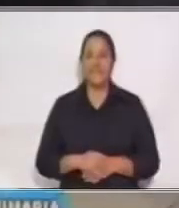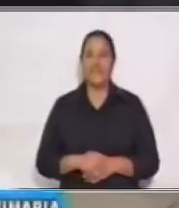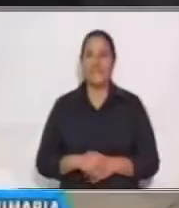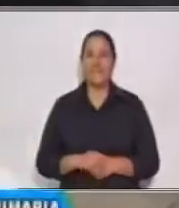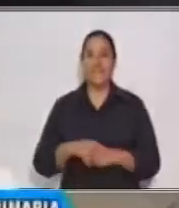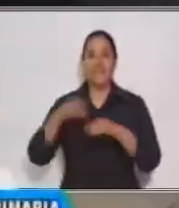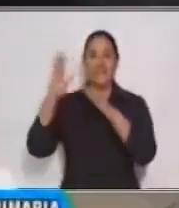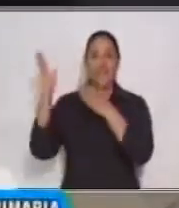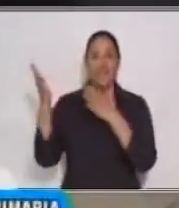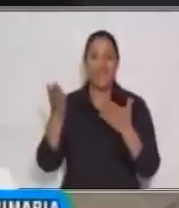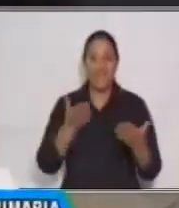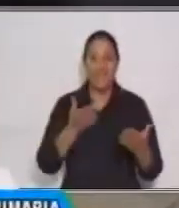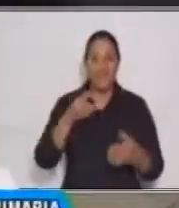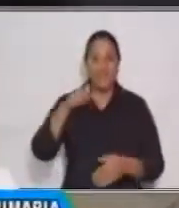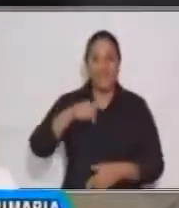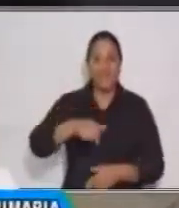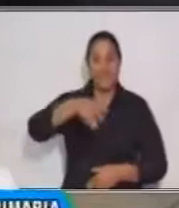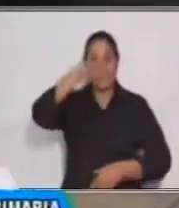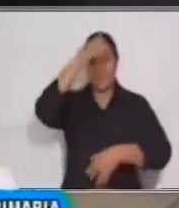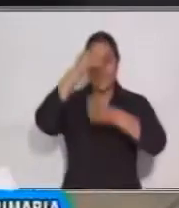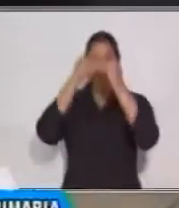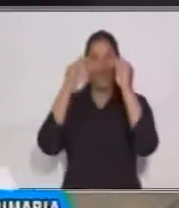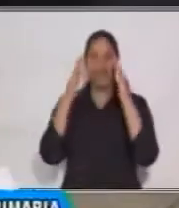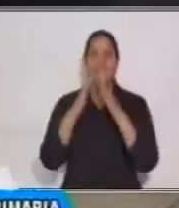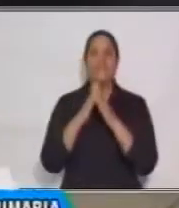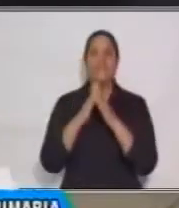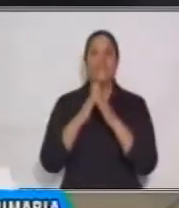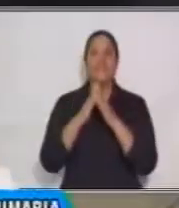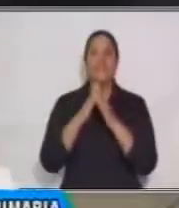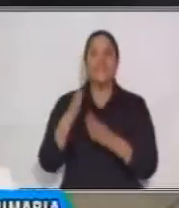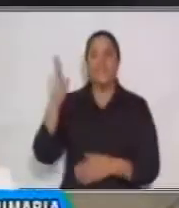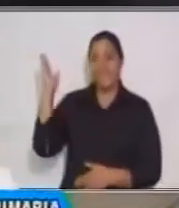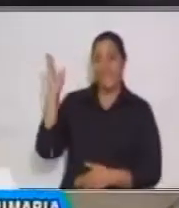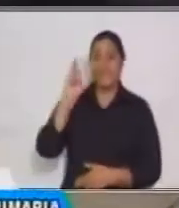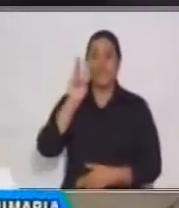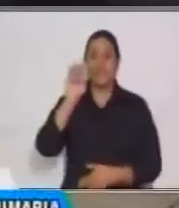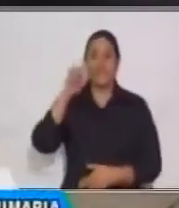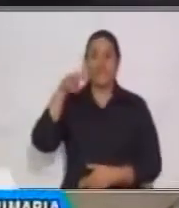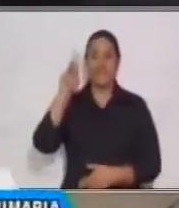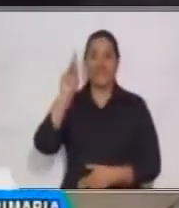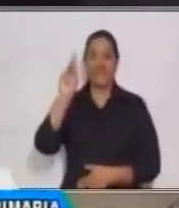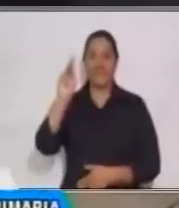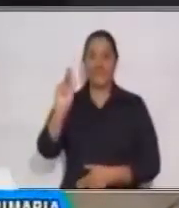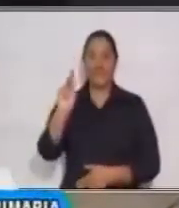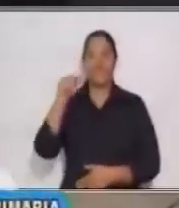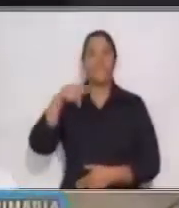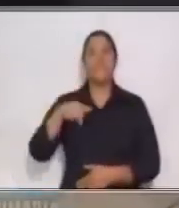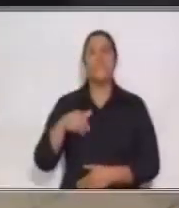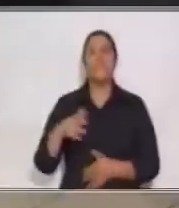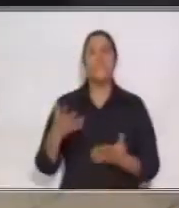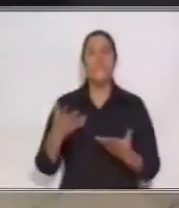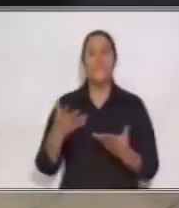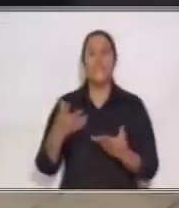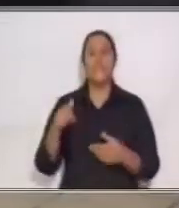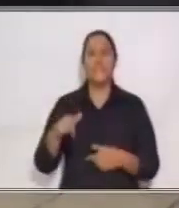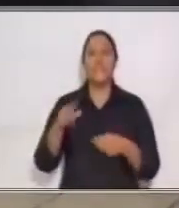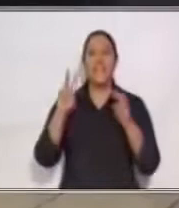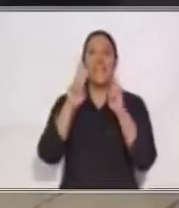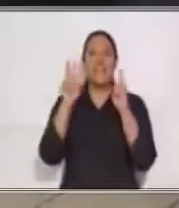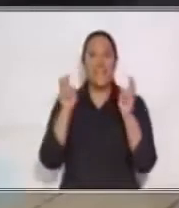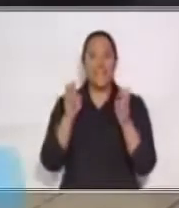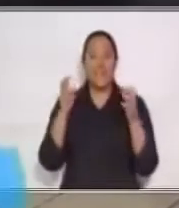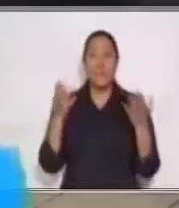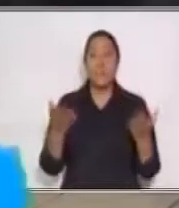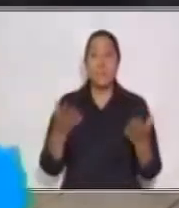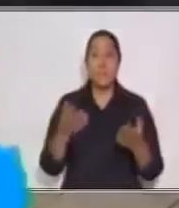Bienvenido a este espacio educativo Aprendo en Casa. Soy Wendy Ana Vizca y en esta oportunidad desarrollaré el